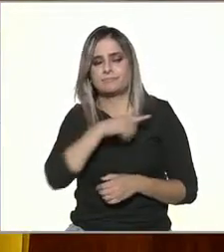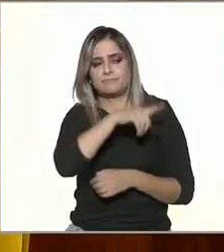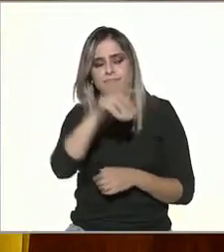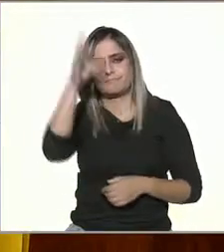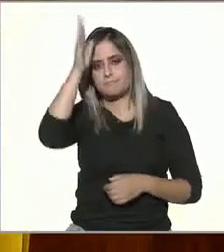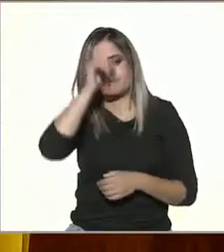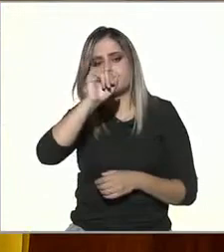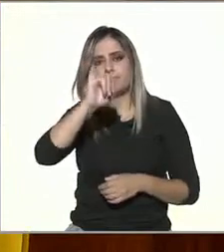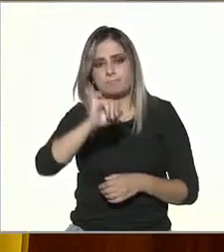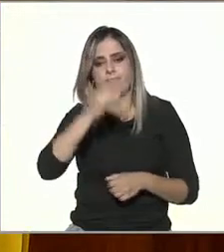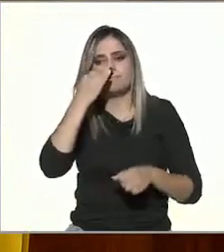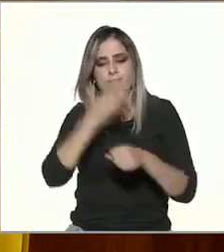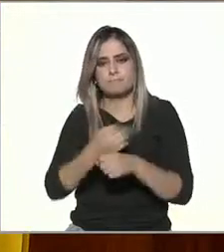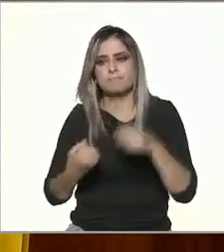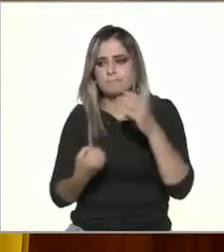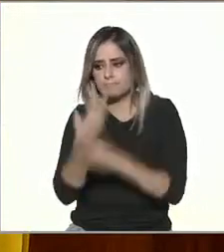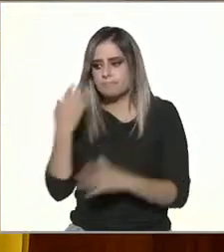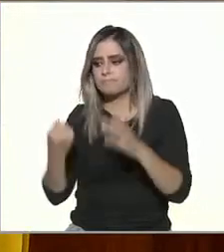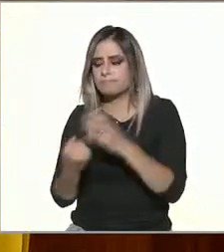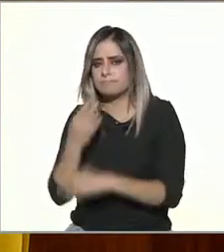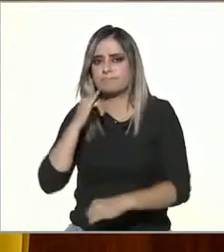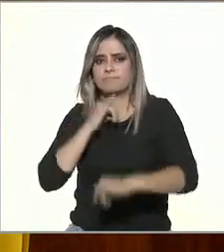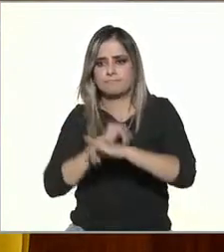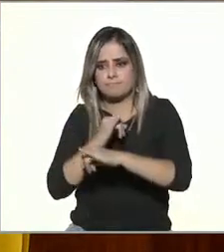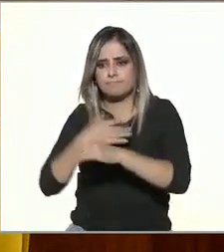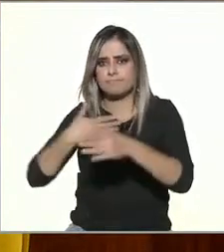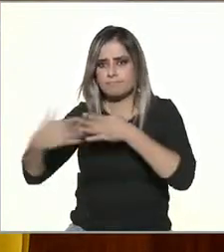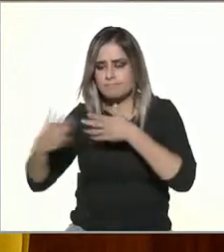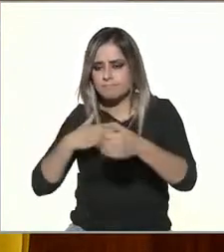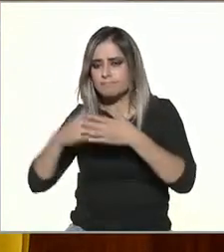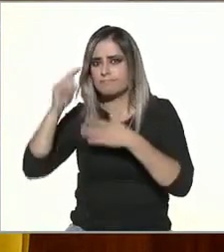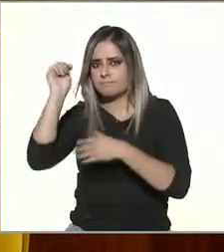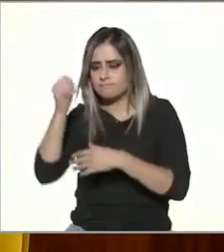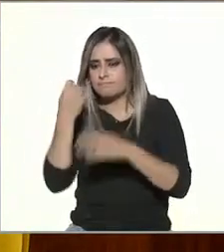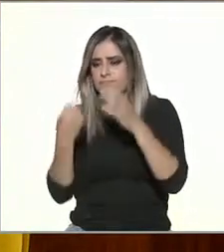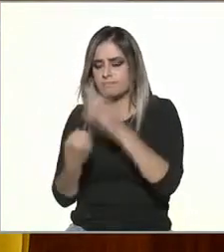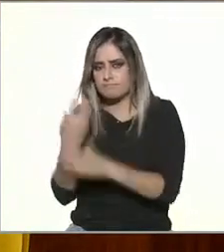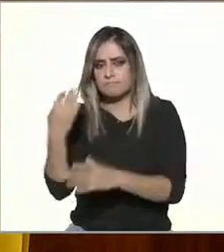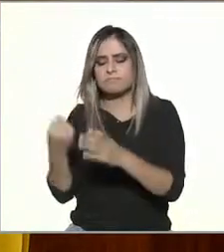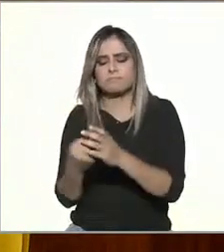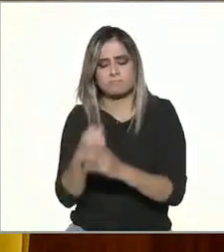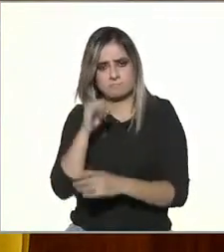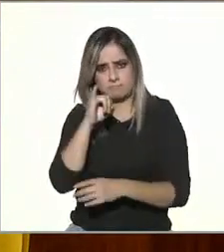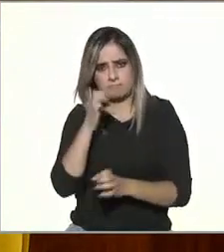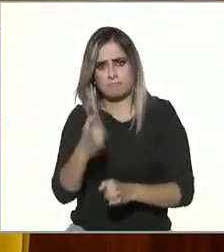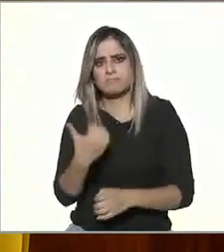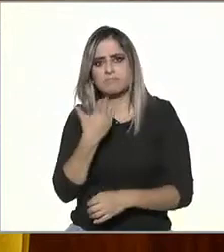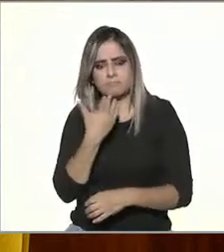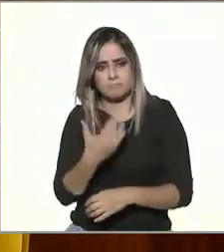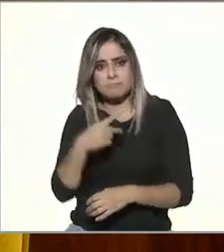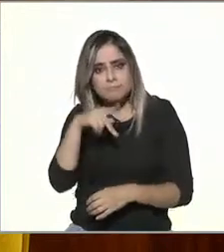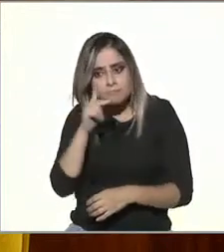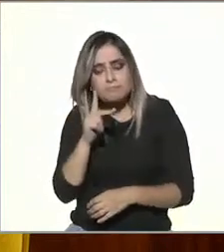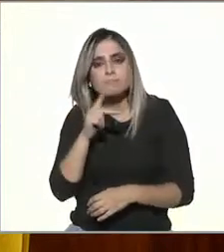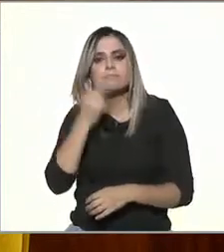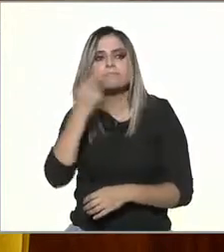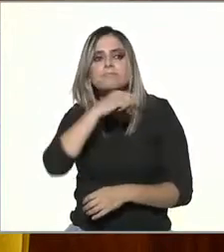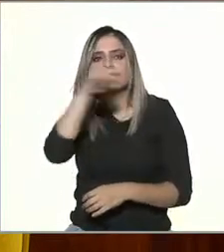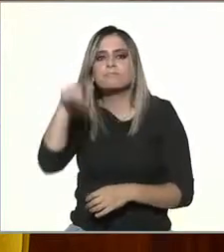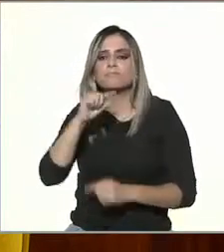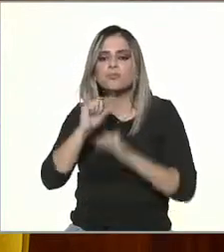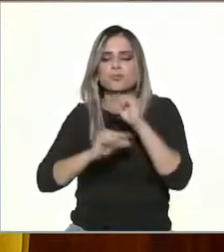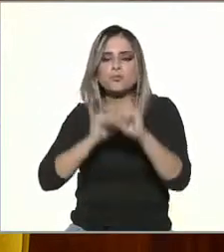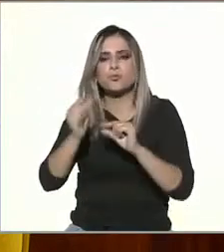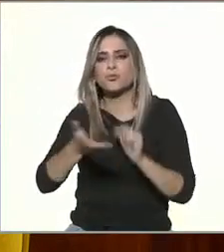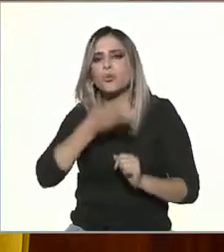que las revoluciones que ha tenido la humanidad siempre han tenido varios procesos de adaptación se